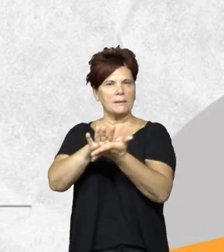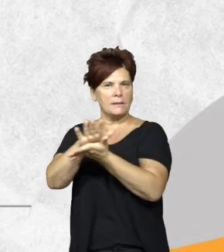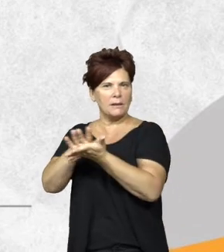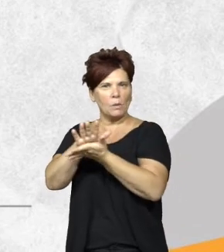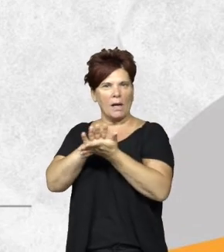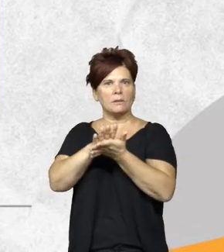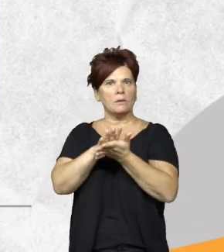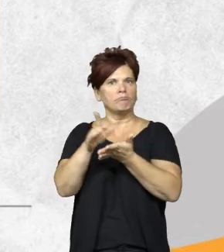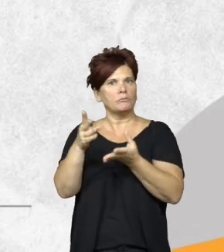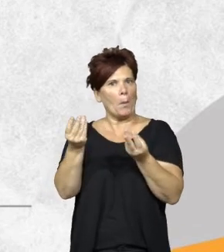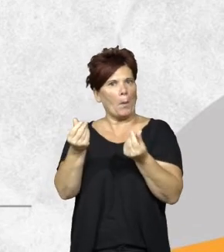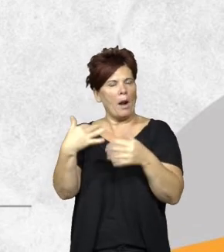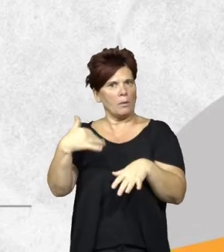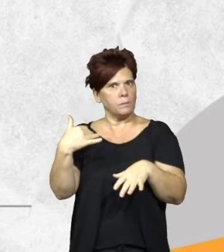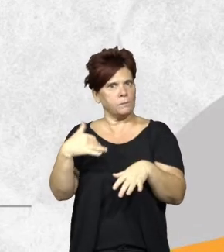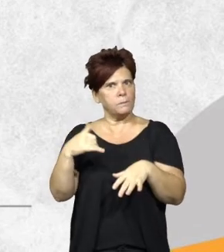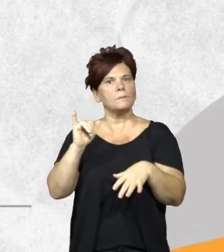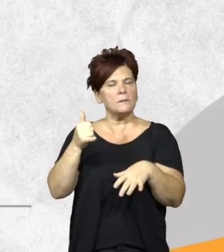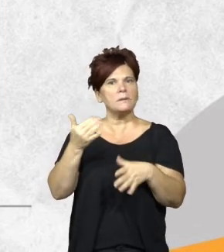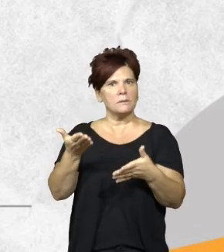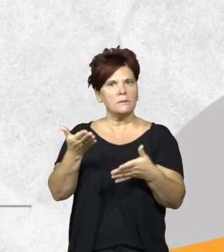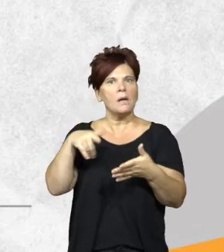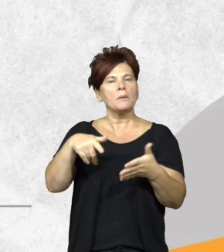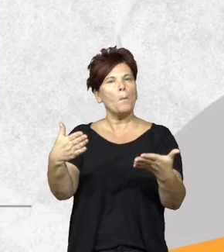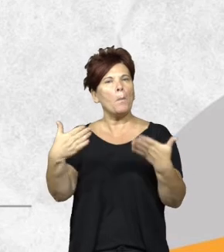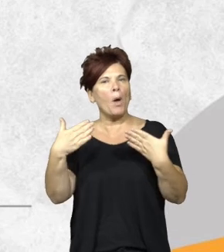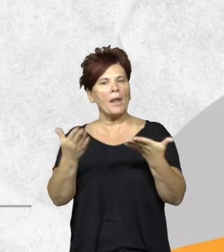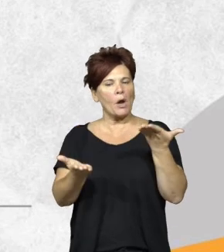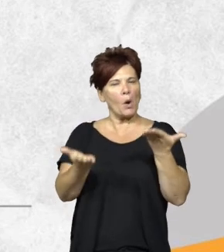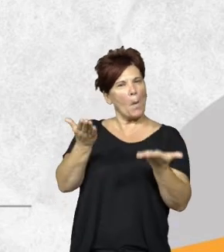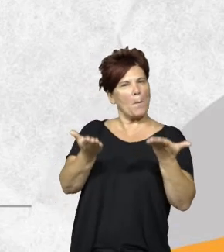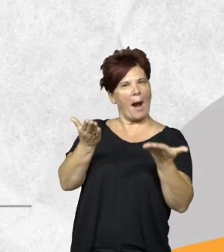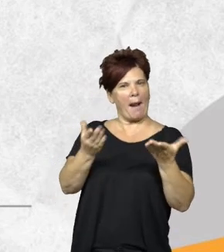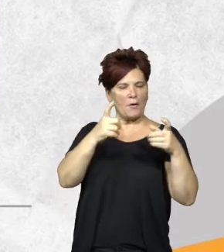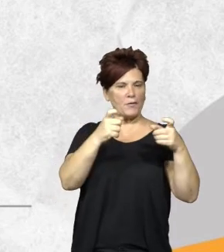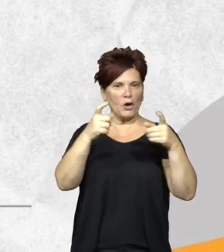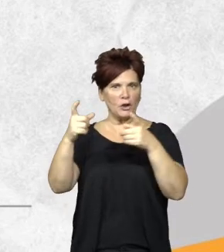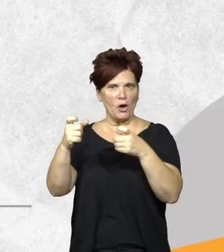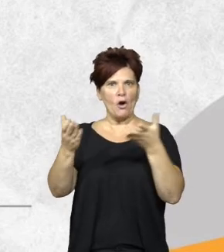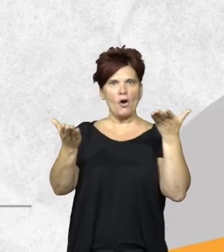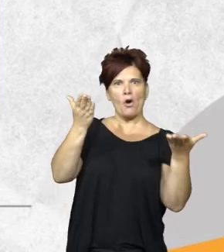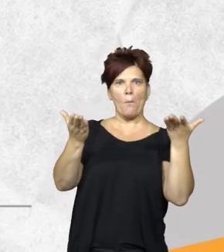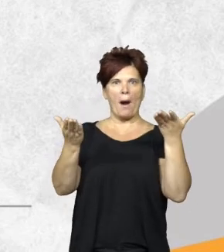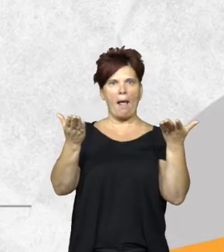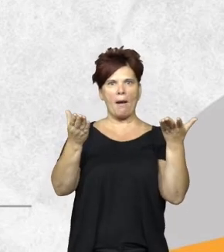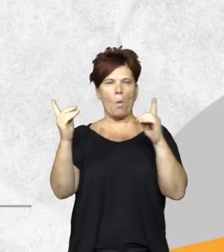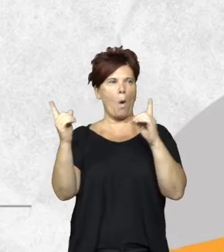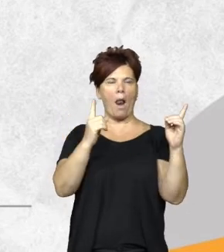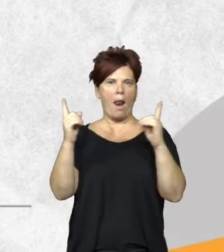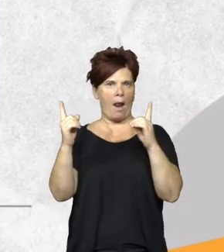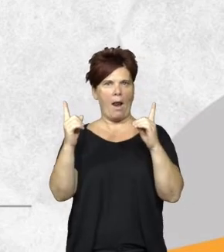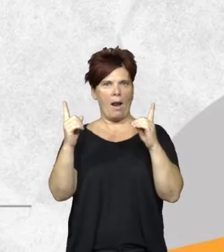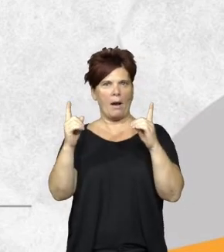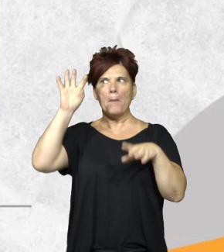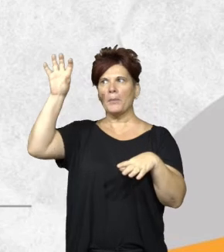veces es bastante útil tener esta posibilidad de comparar la imagen el equipo de teledetección de cada